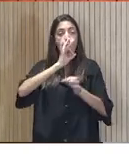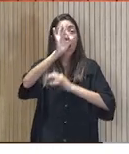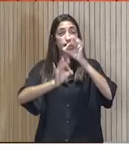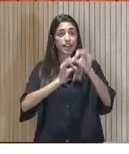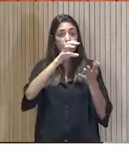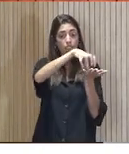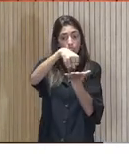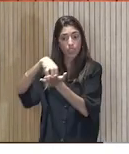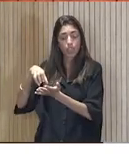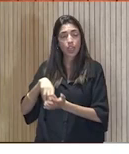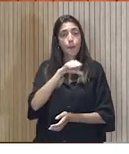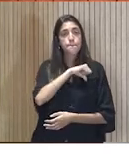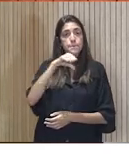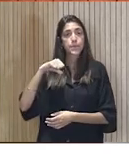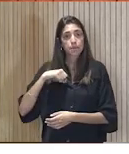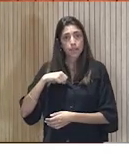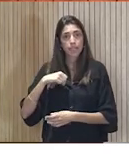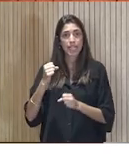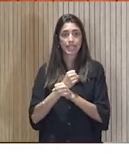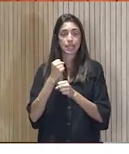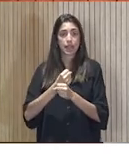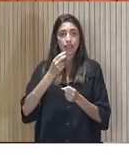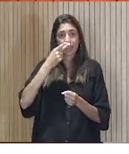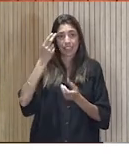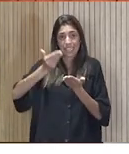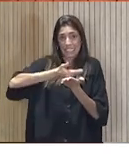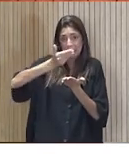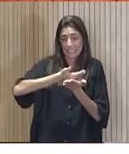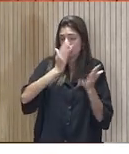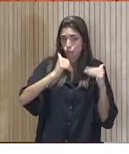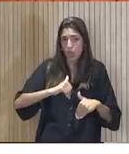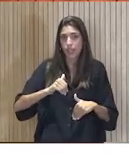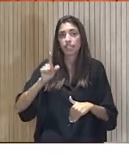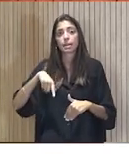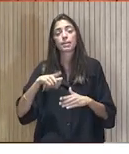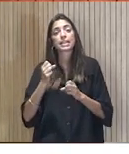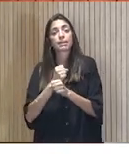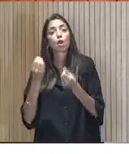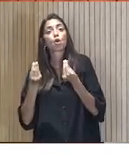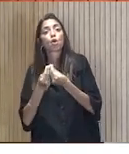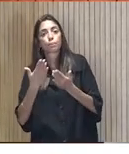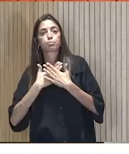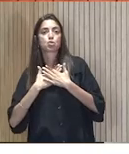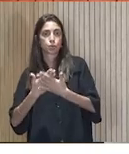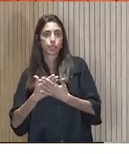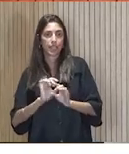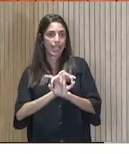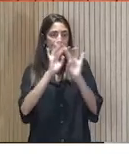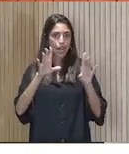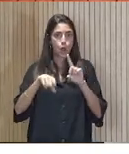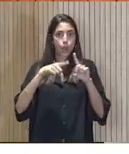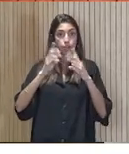privadas, que trabajan sin ánimo de lucro y que trabajan con voluntariado. Evidentemente, para mantener estructuras